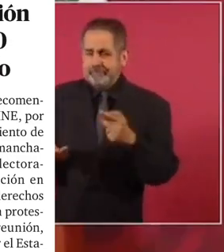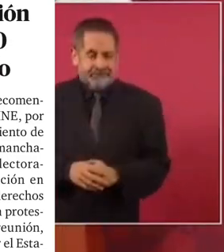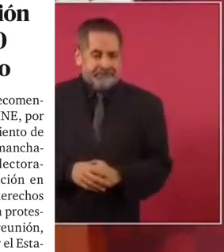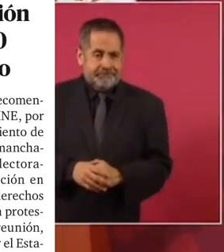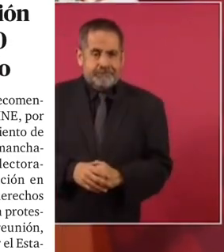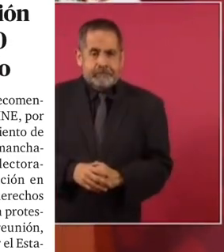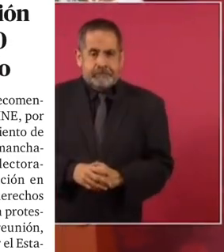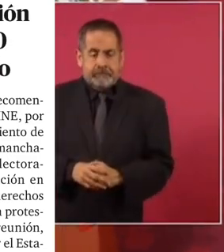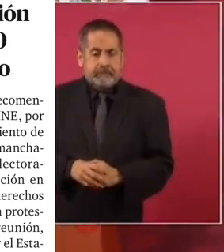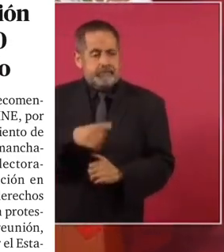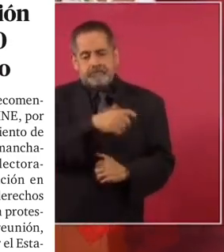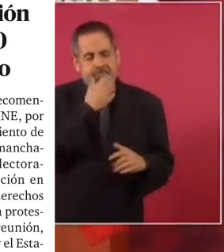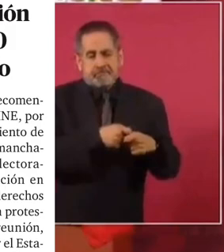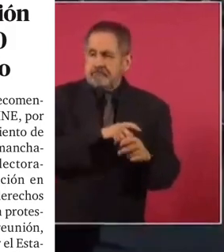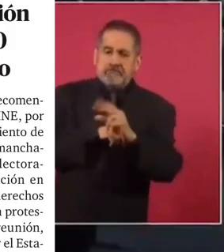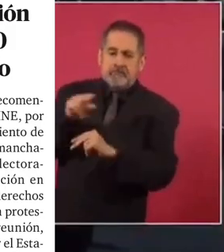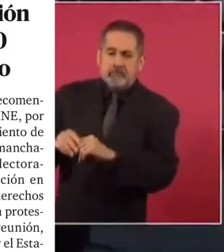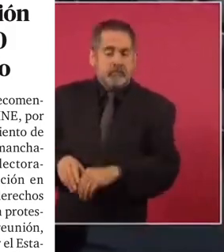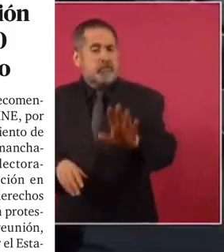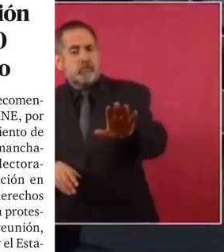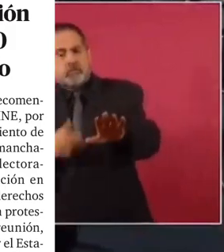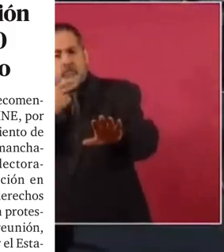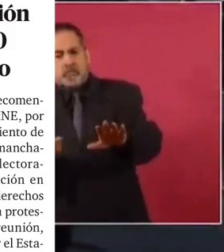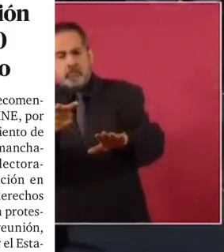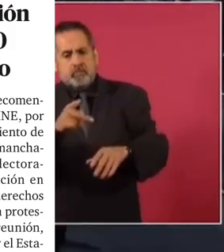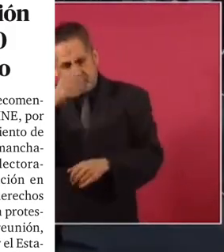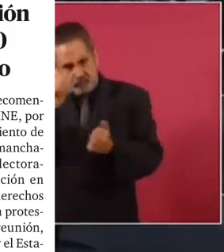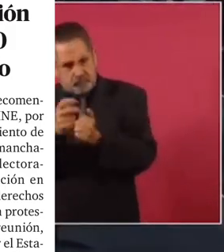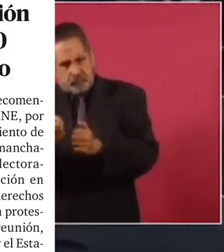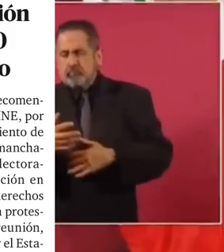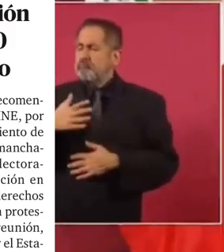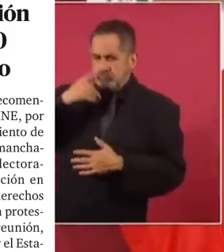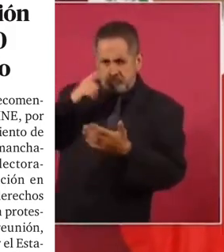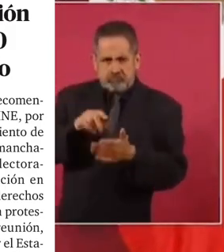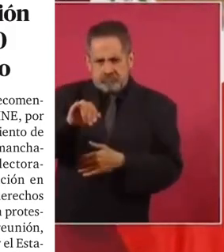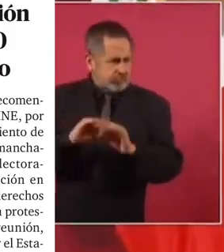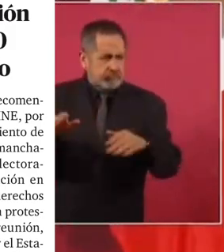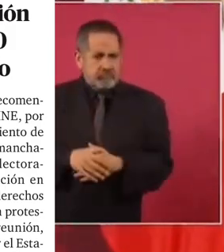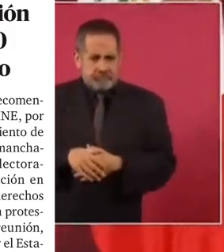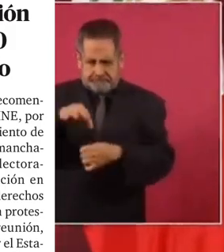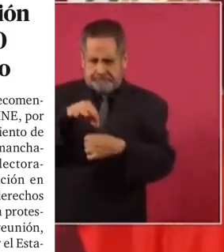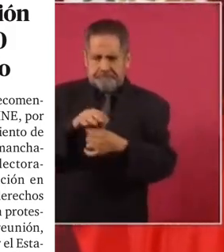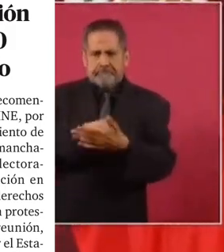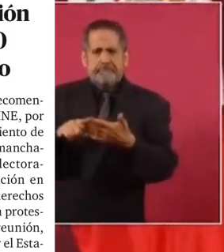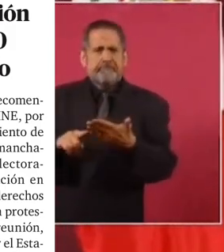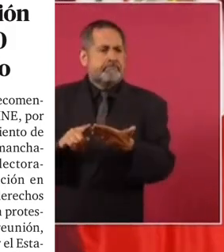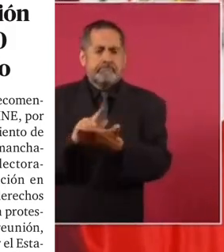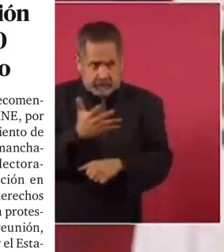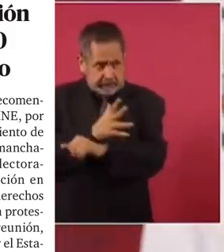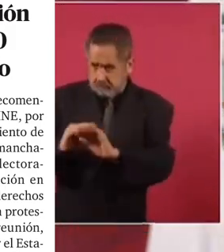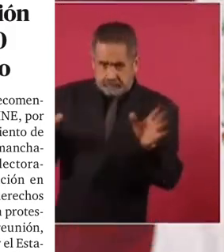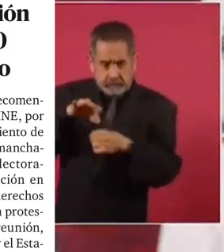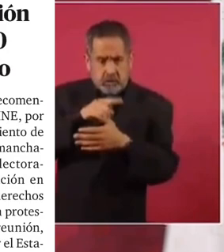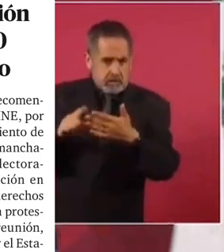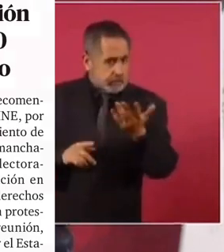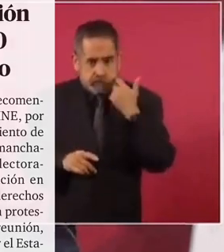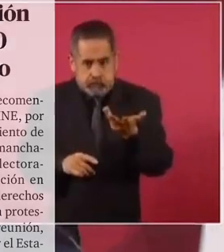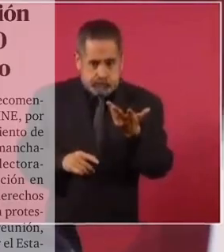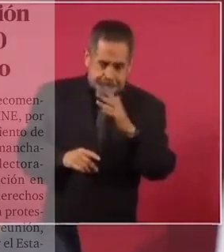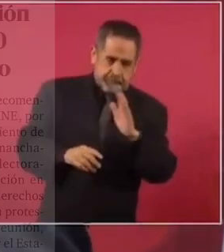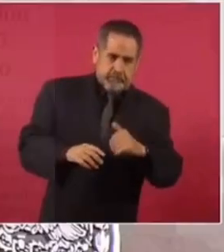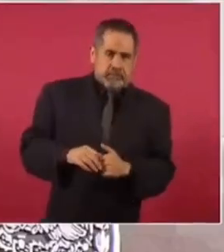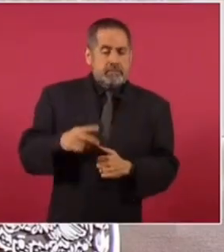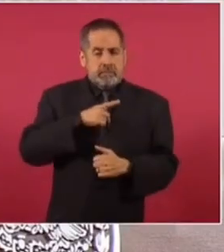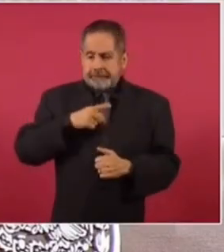mal vista por el conservadurismo. Entonces, presidente, respaldaría usted esta... Yo creo que sí. ¿Cómo no vamos a estar de acuerdo que las elecciones sean limpias y libres? ¿Quién no está de acuerdo